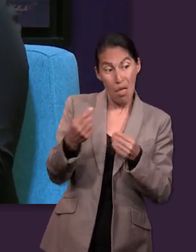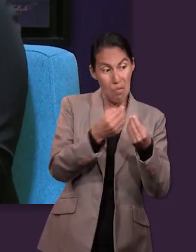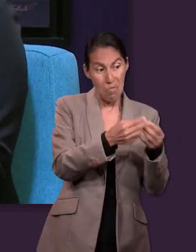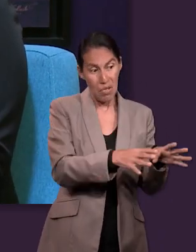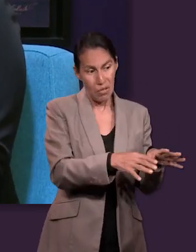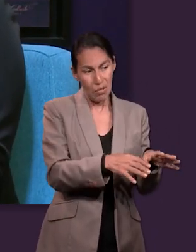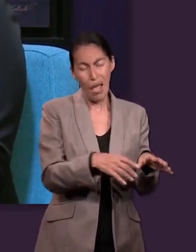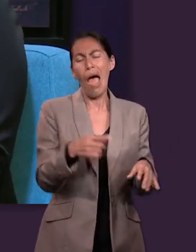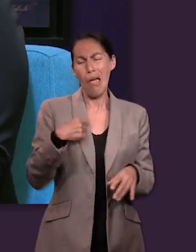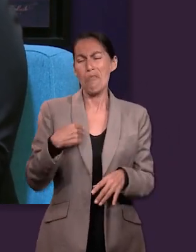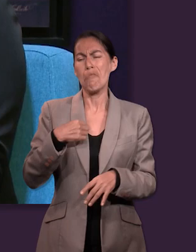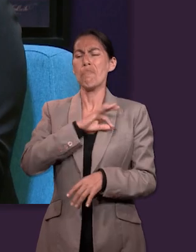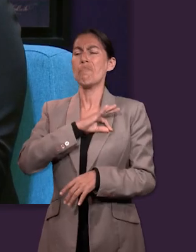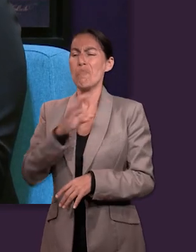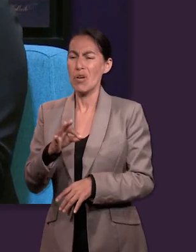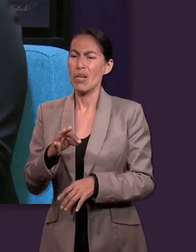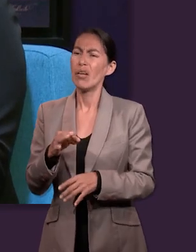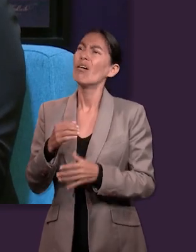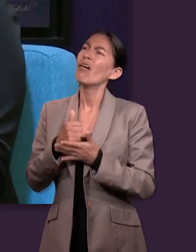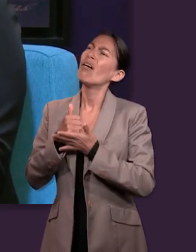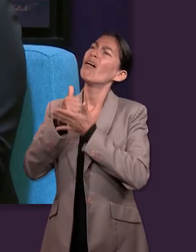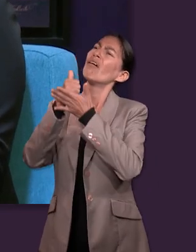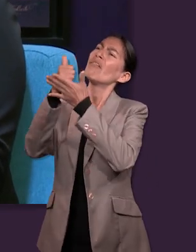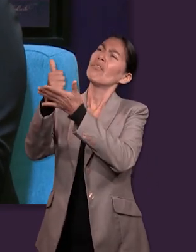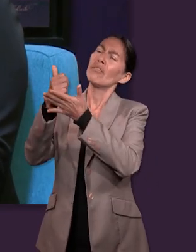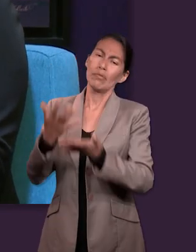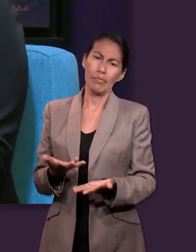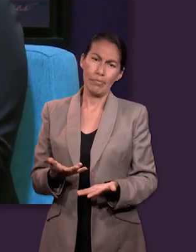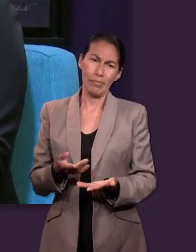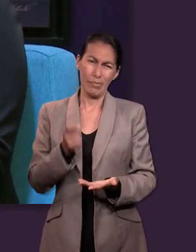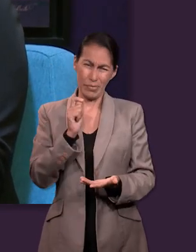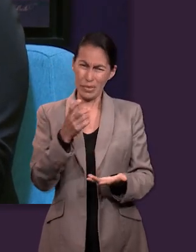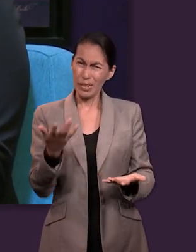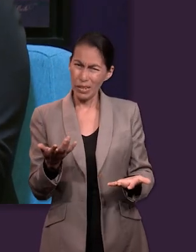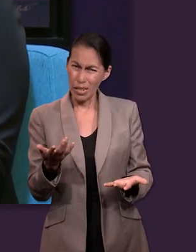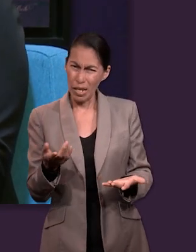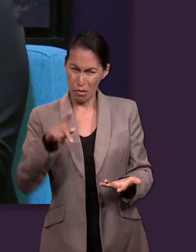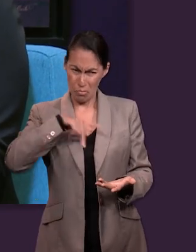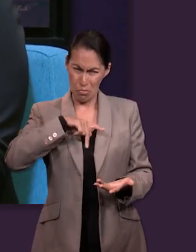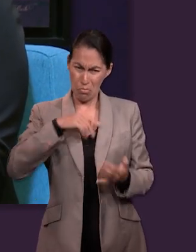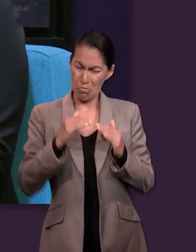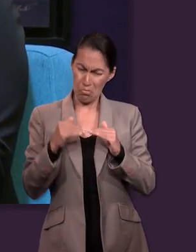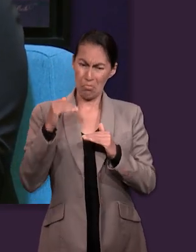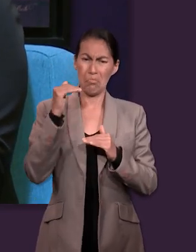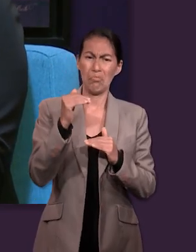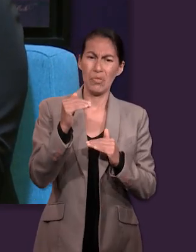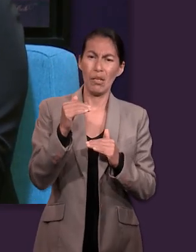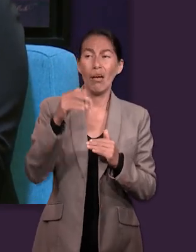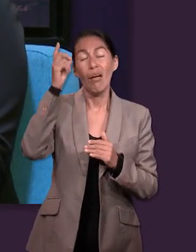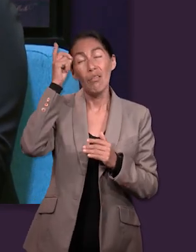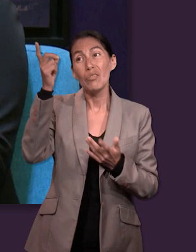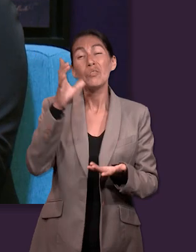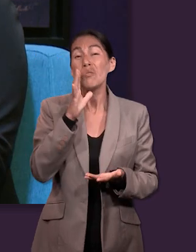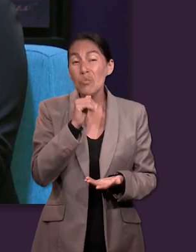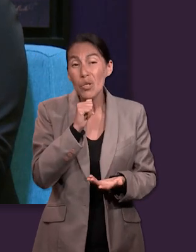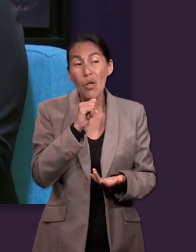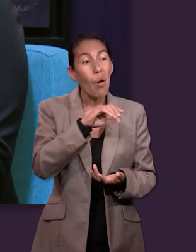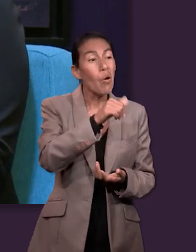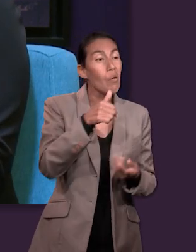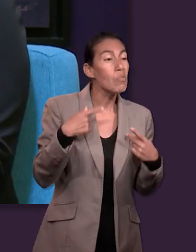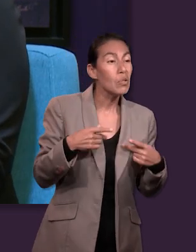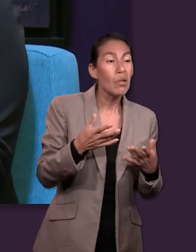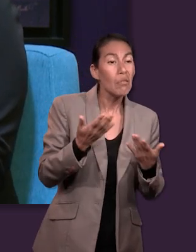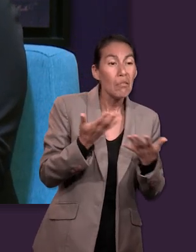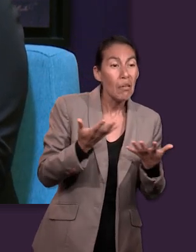llegabas y de ahí vamos a perder, pues lo puedo hacer yo, ¿no? El querer ayudar a Dios también nos pone como en ese papel de autosuficiencia.